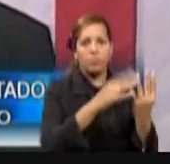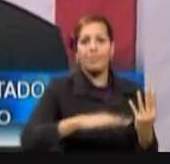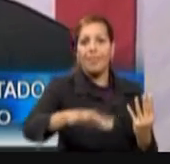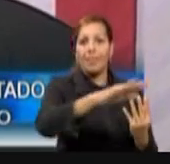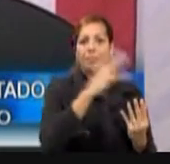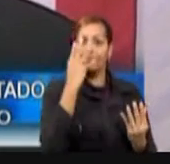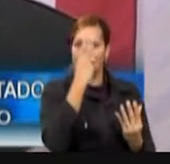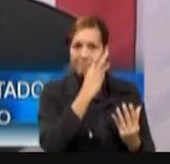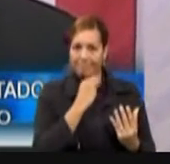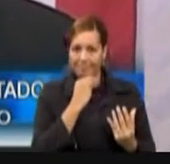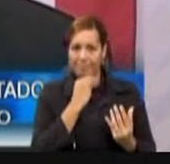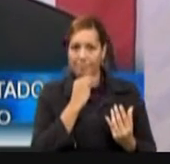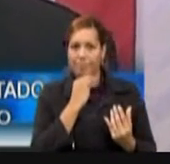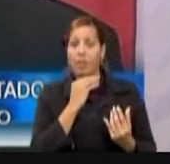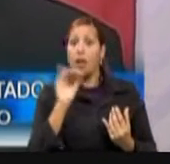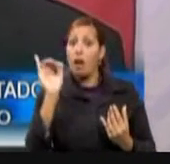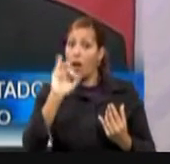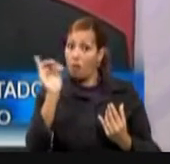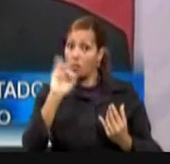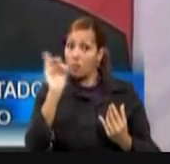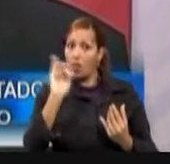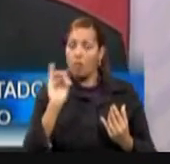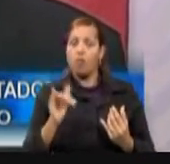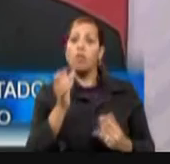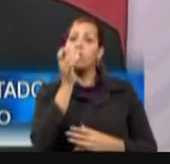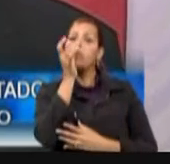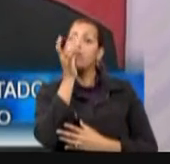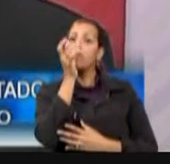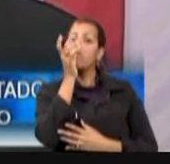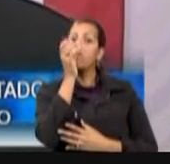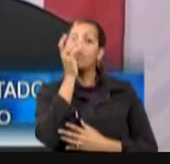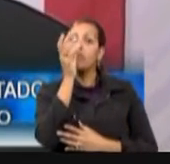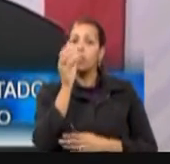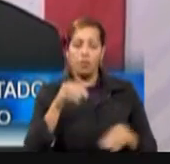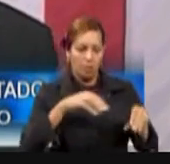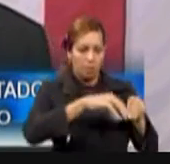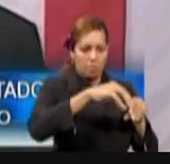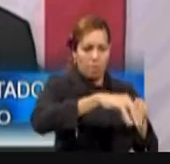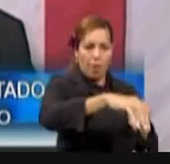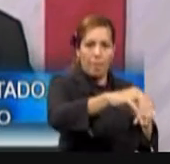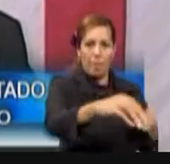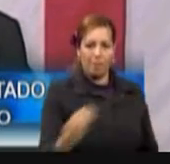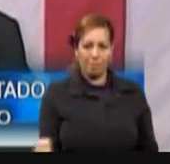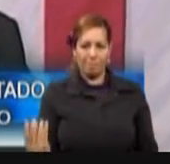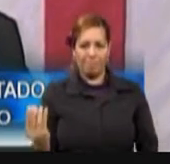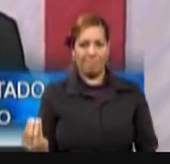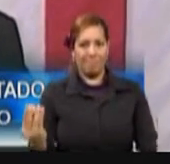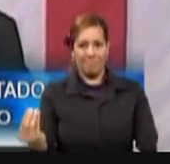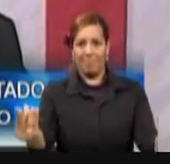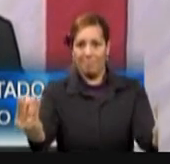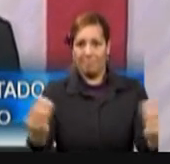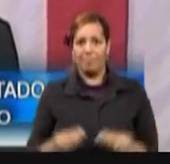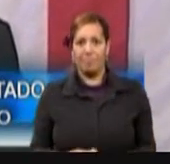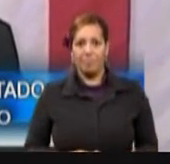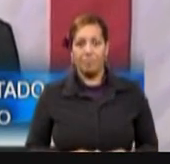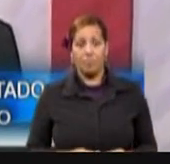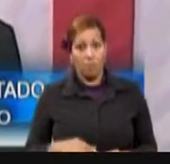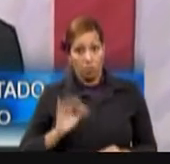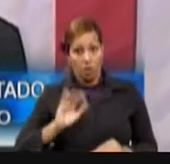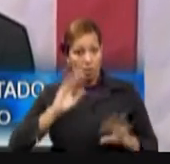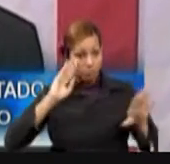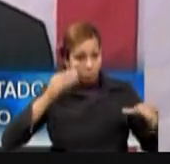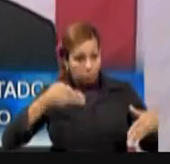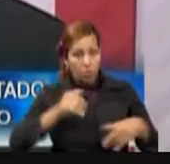públicas, así como asfaltando e instalando alumbrado y reflectores en nuestras vías de rodaje. El trabajo se